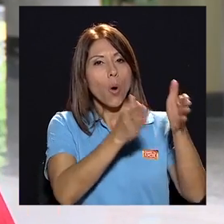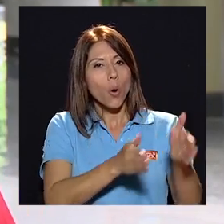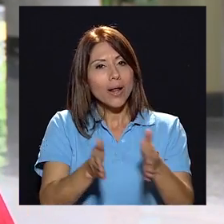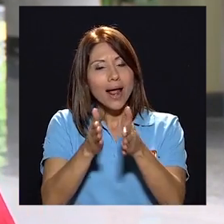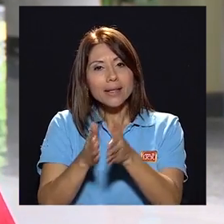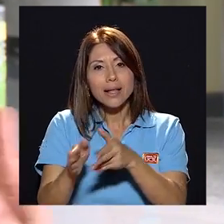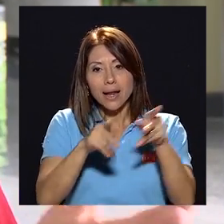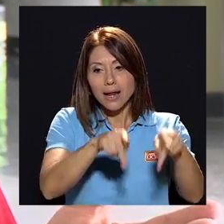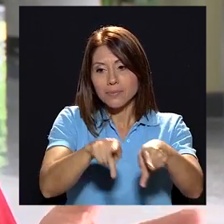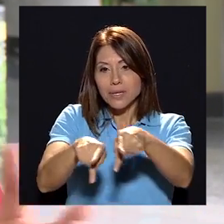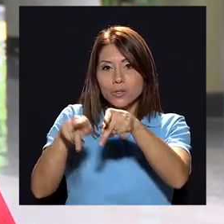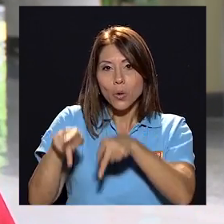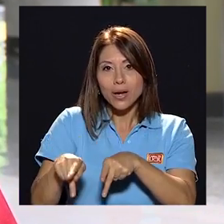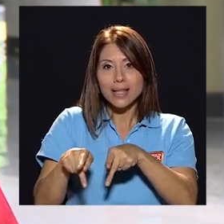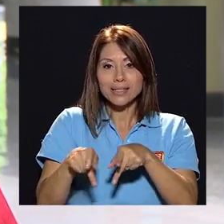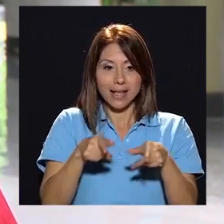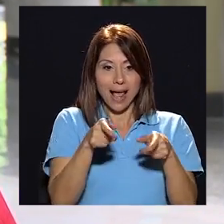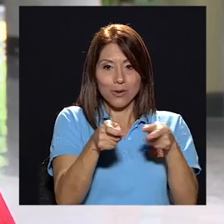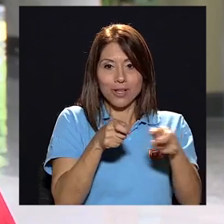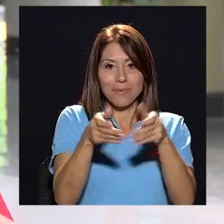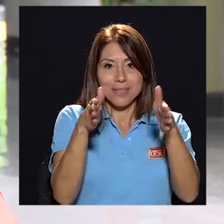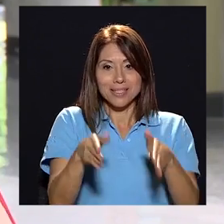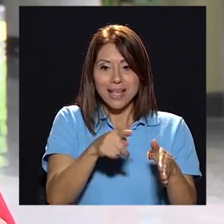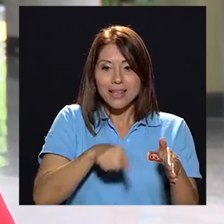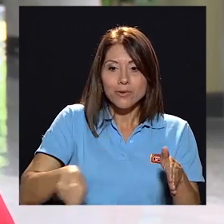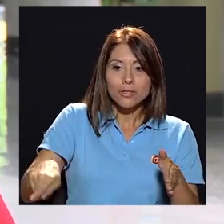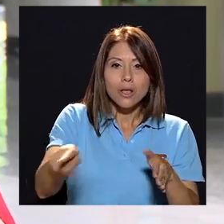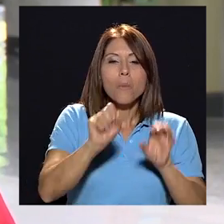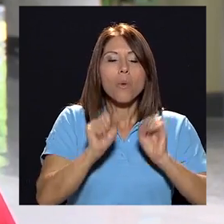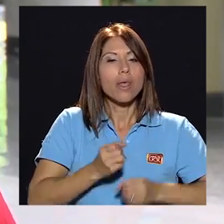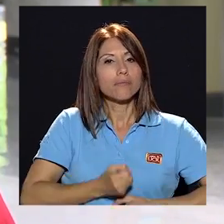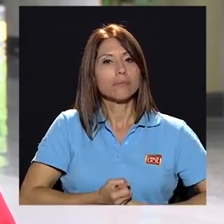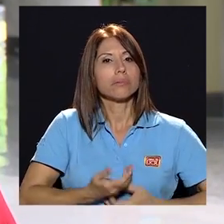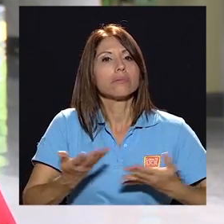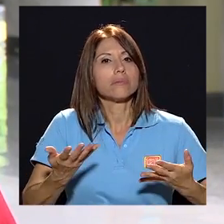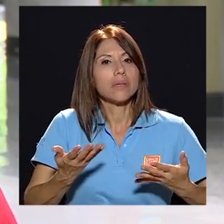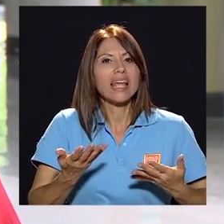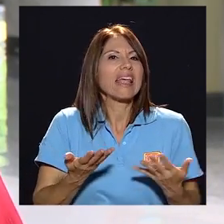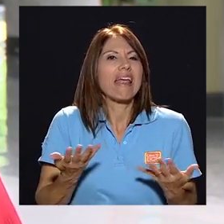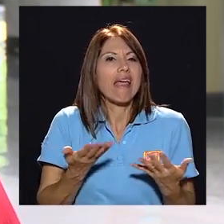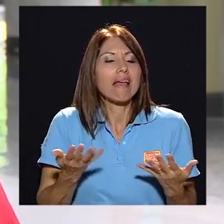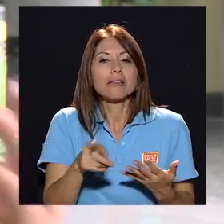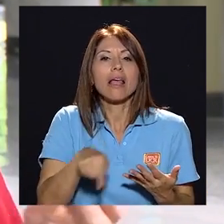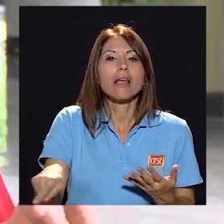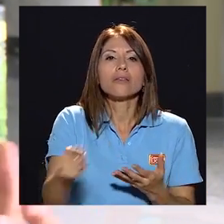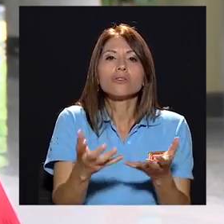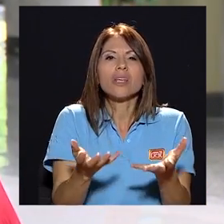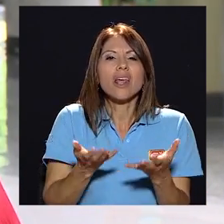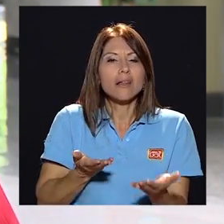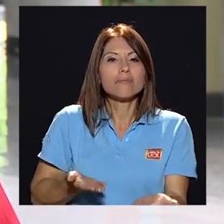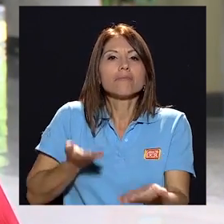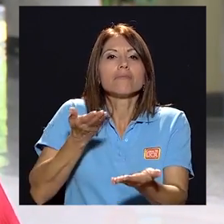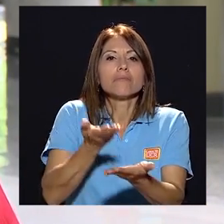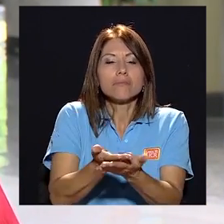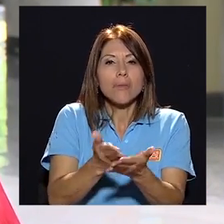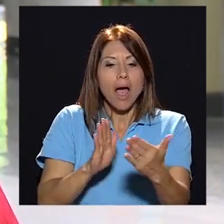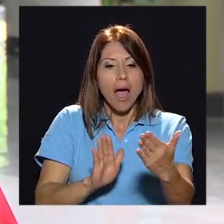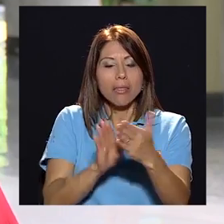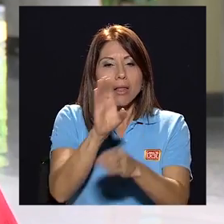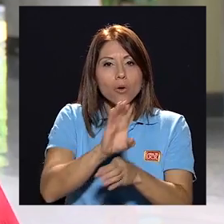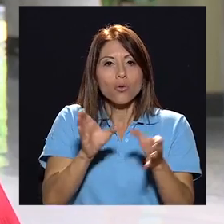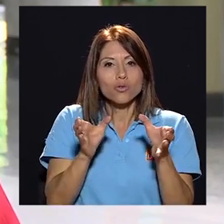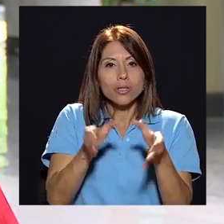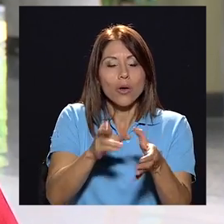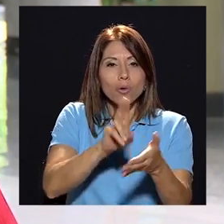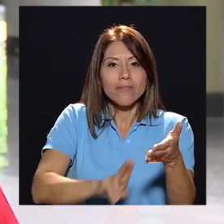organizar, digamos, a las personas, los administrativos, para que ellos puedan expresar qué es lo que, como sector, queremos plantearle al Consejo